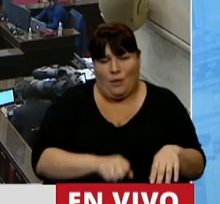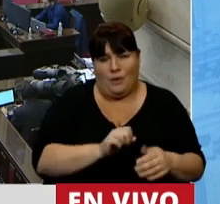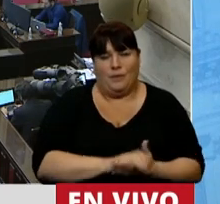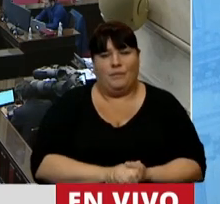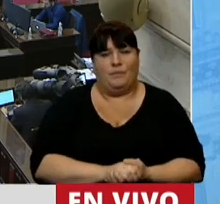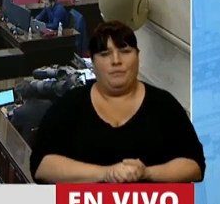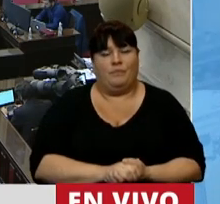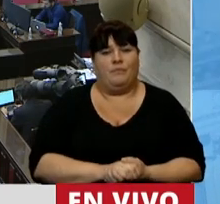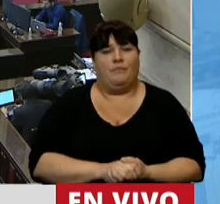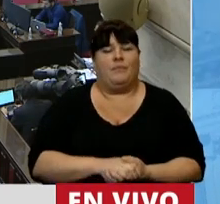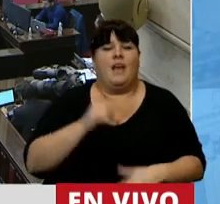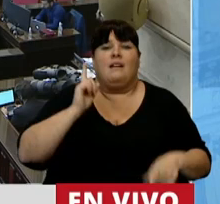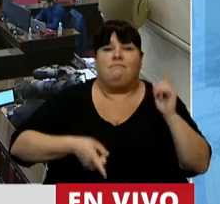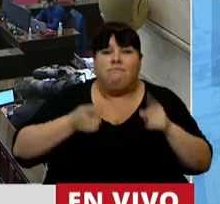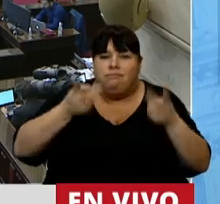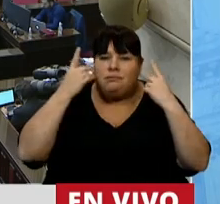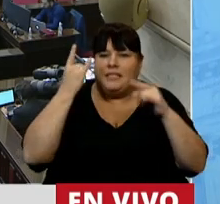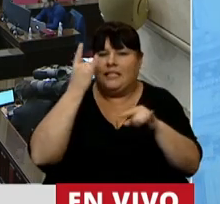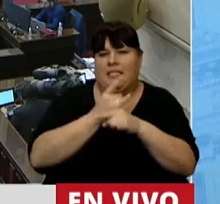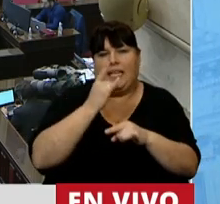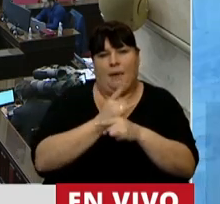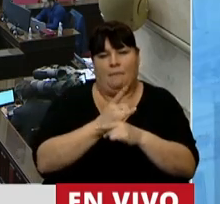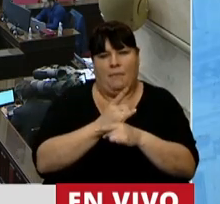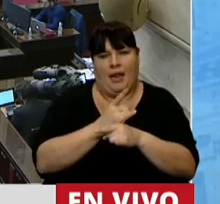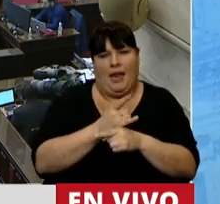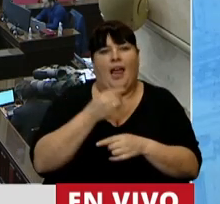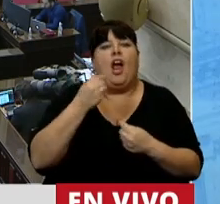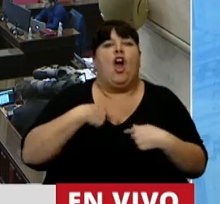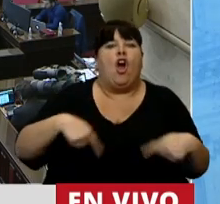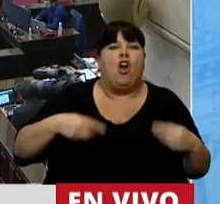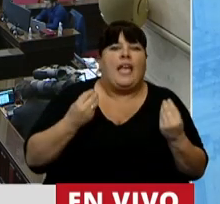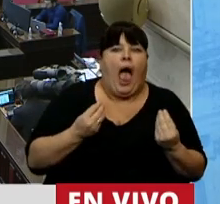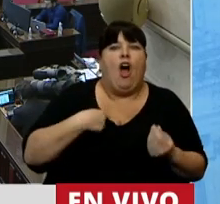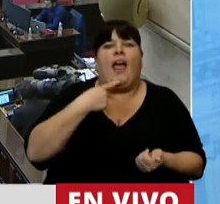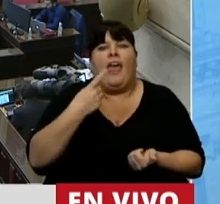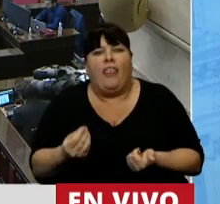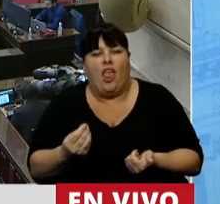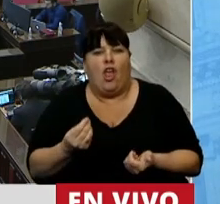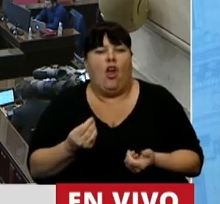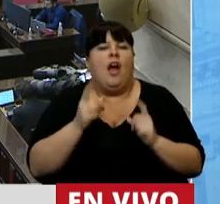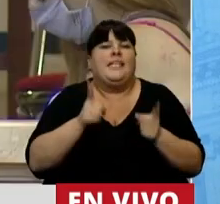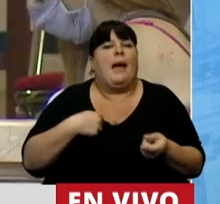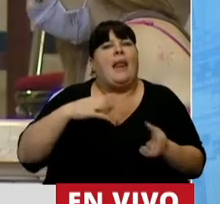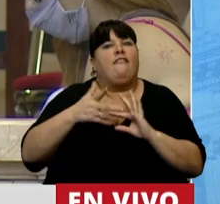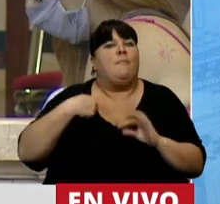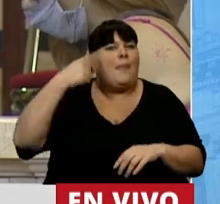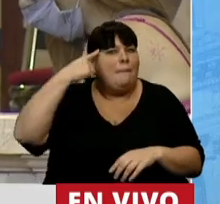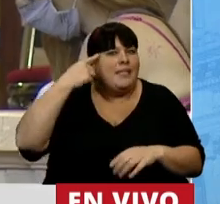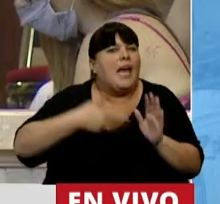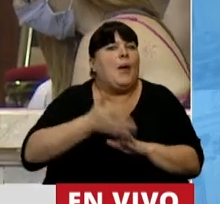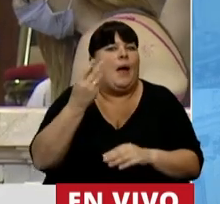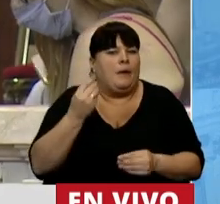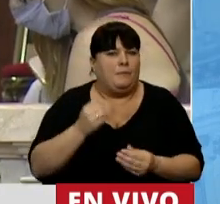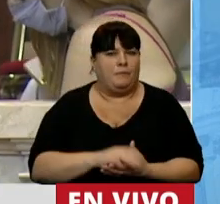La dominación está siempre presente sobre lo que hacemos, lo que decimos y lo que pensamos realizar.